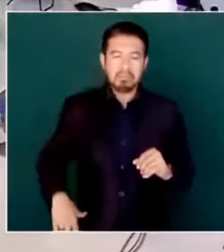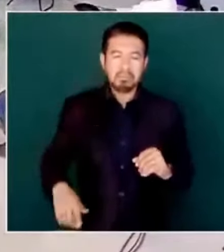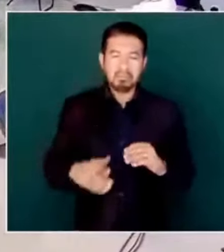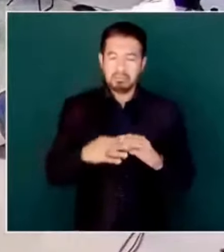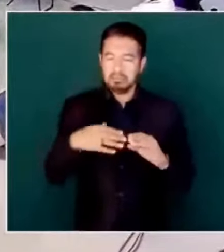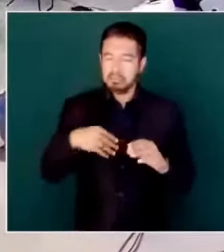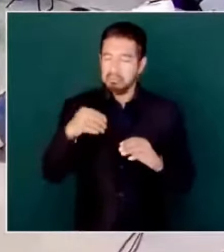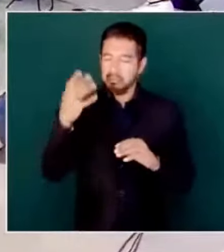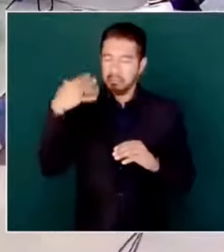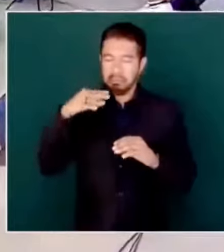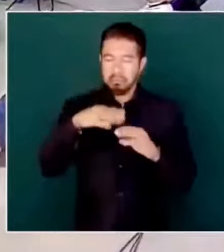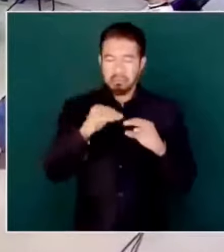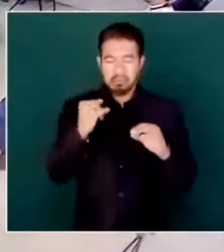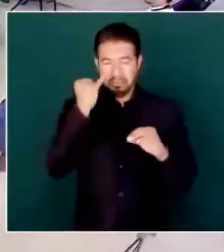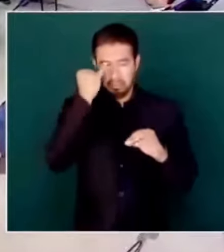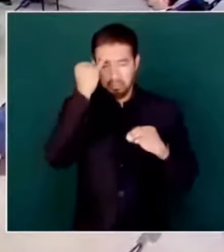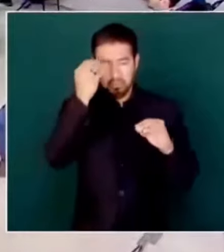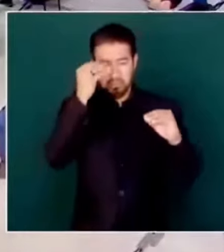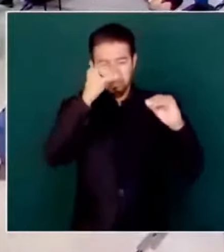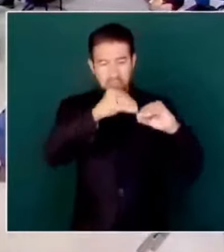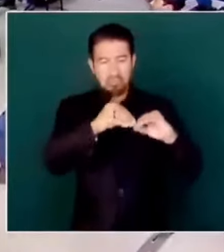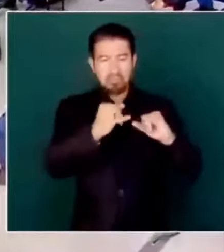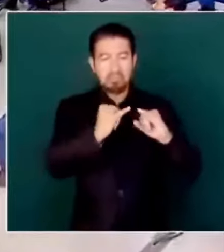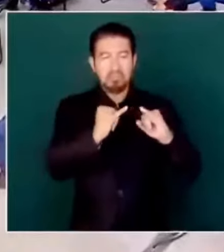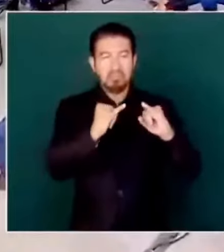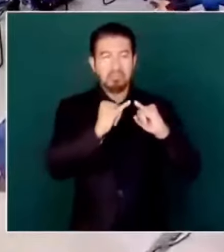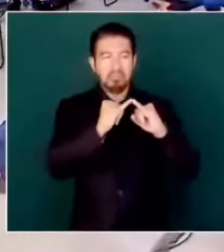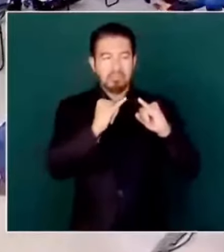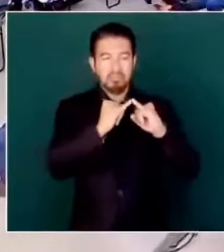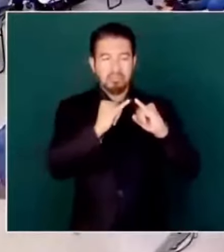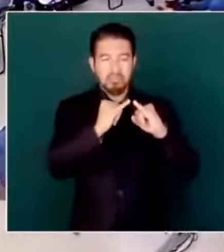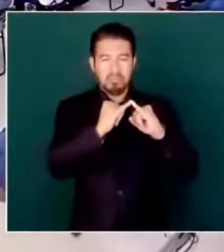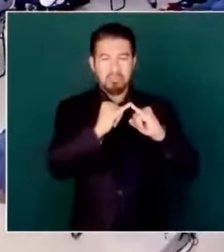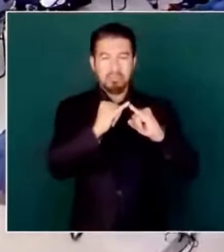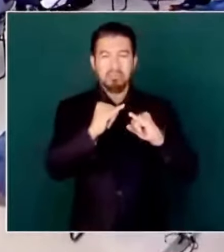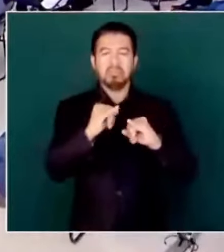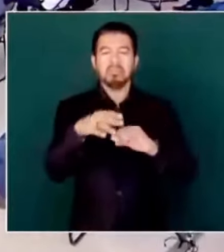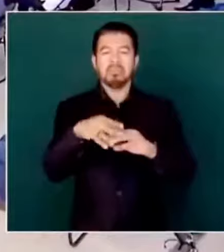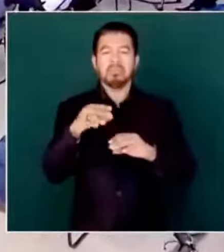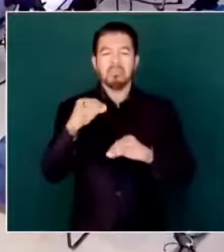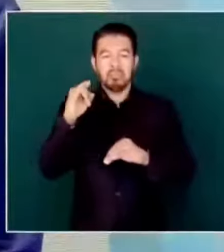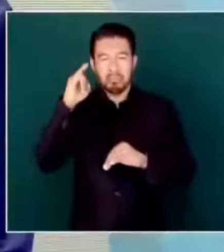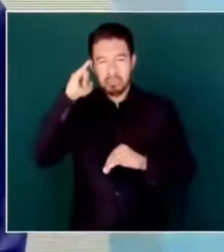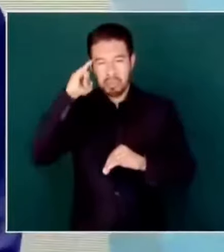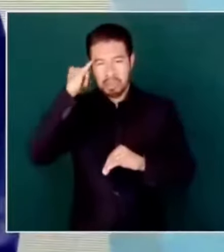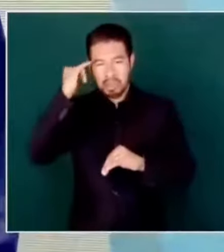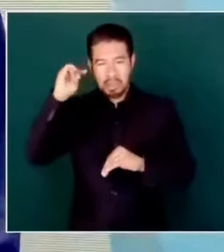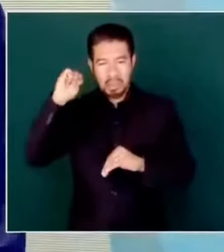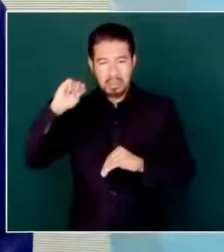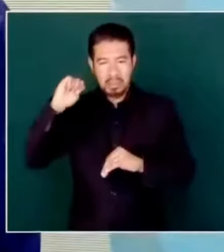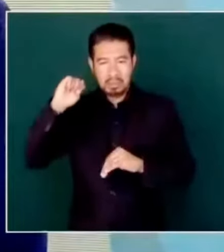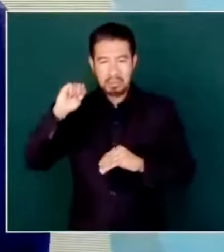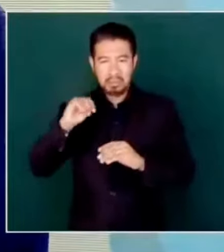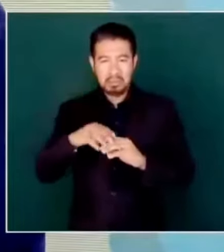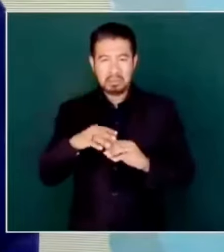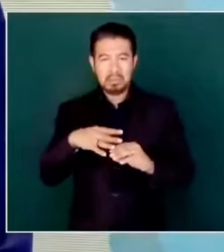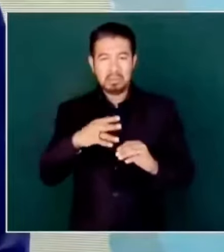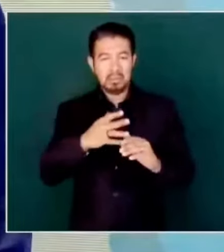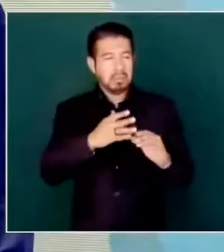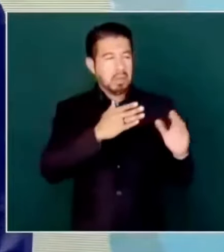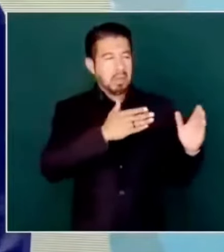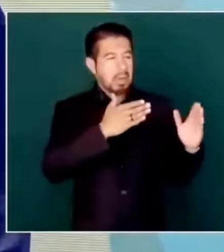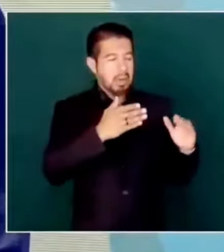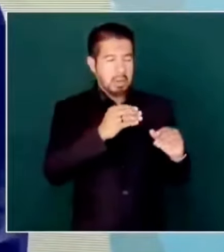Indigenista en Tabasco, le dijo al antropólogo Salomón un armado del INI, ¿por qué viene a crear